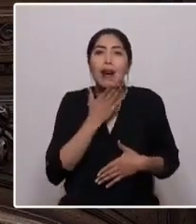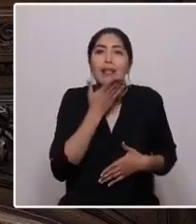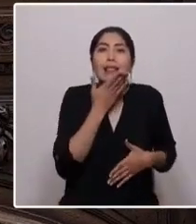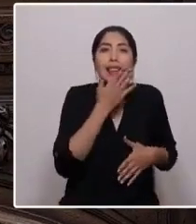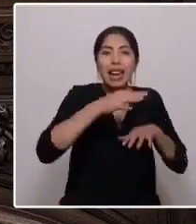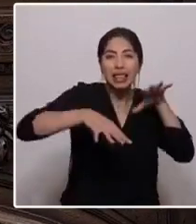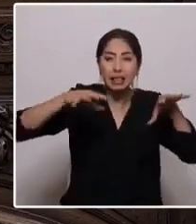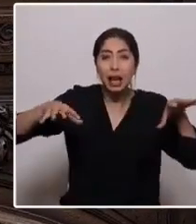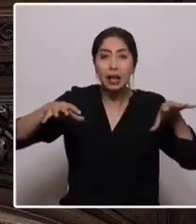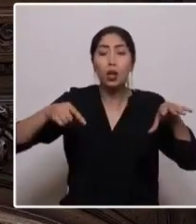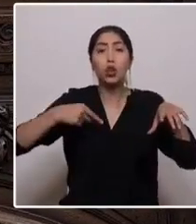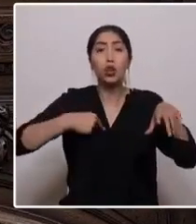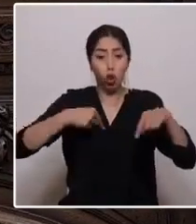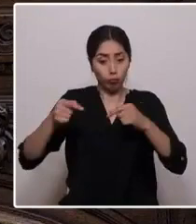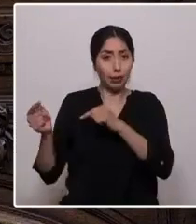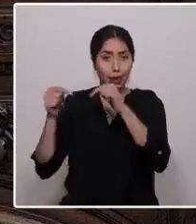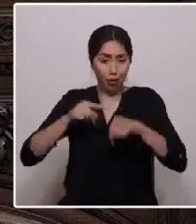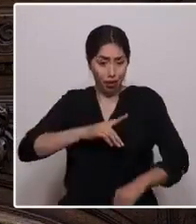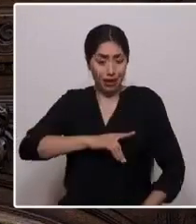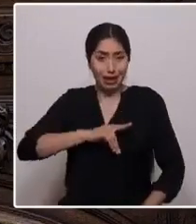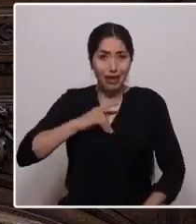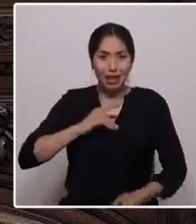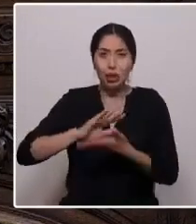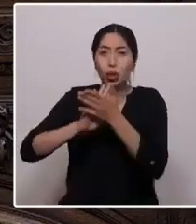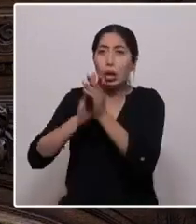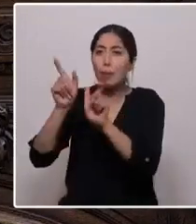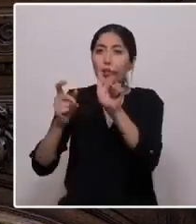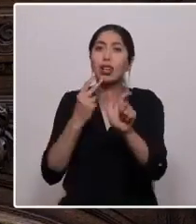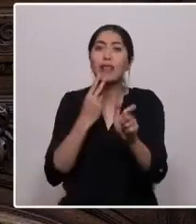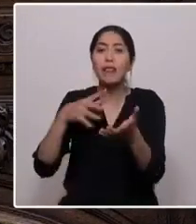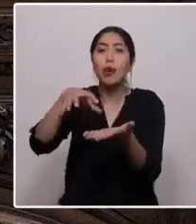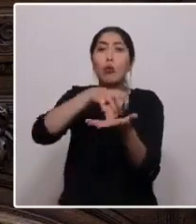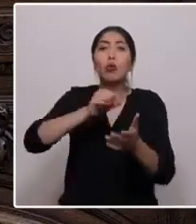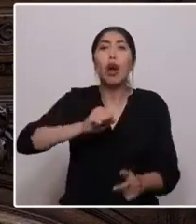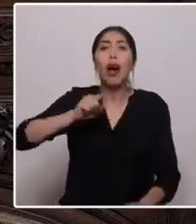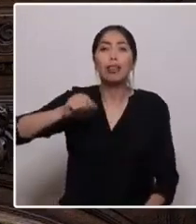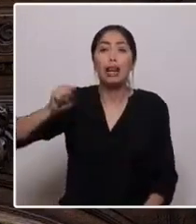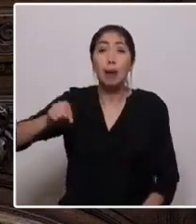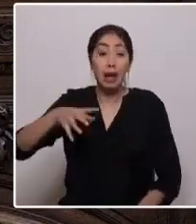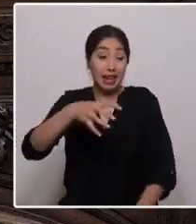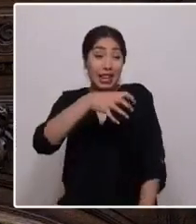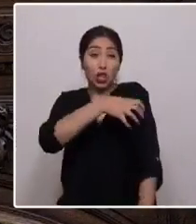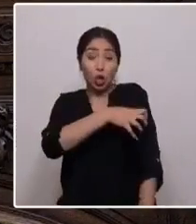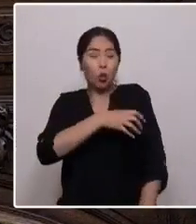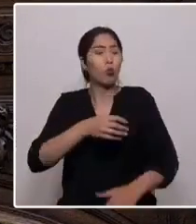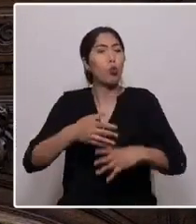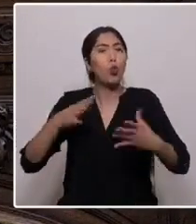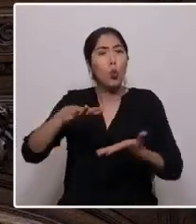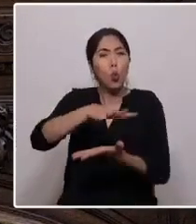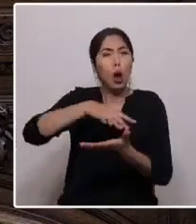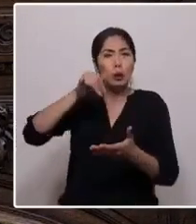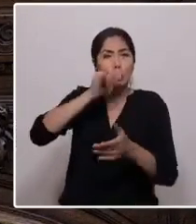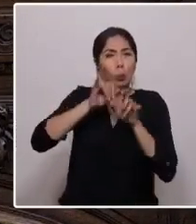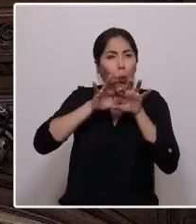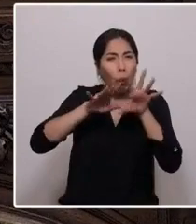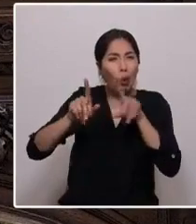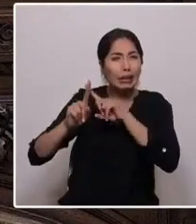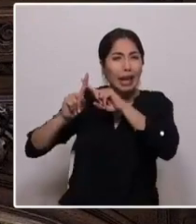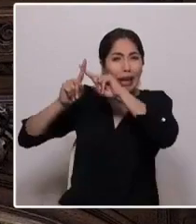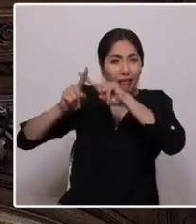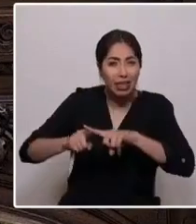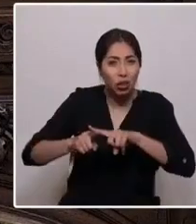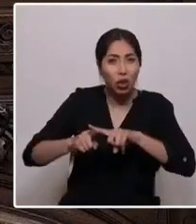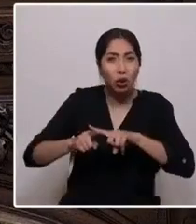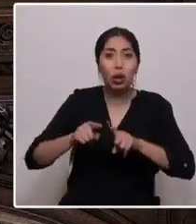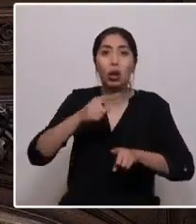dignidad de los y las habitantes de todas las comunas de Atacama, una de las regiones con más zonas de sacrificio de nuestro país y que votó masivamente a